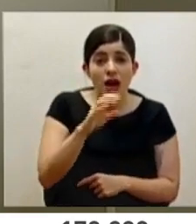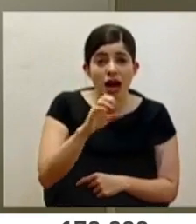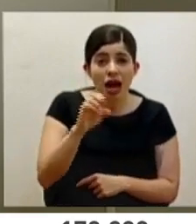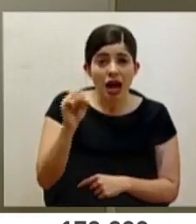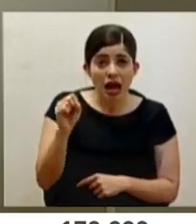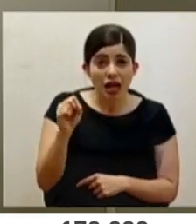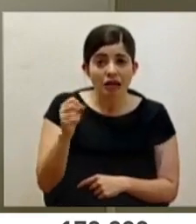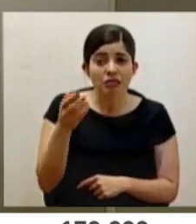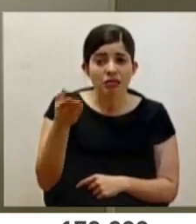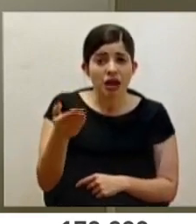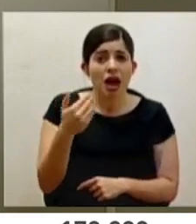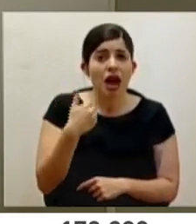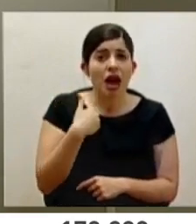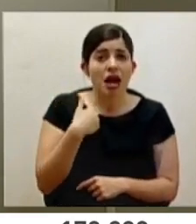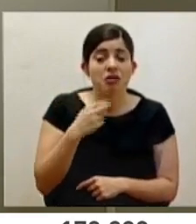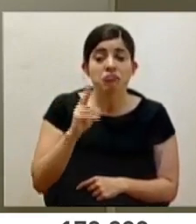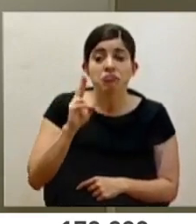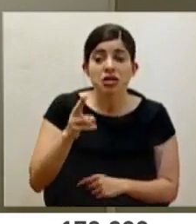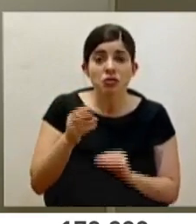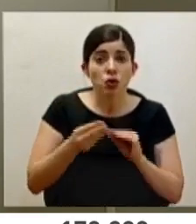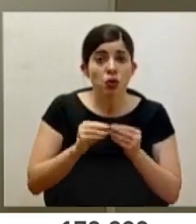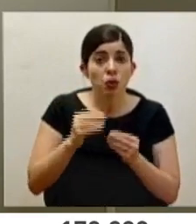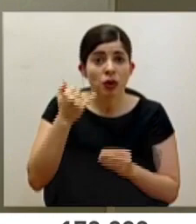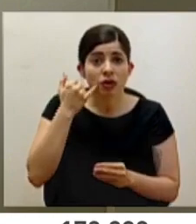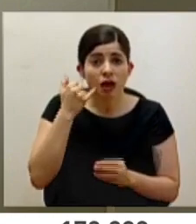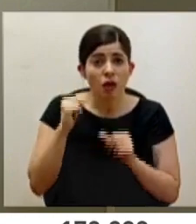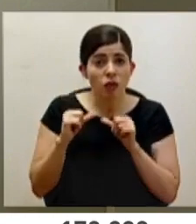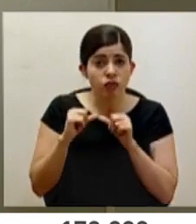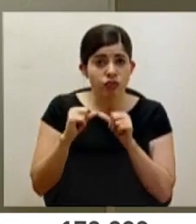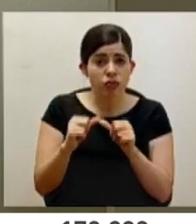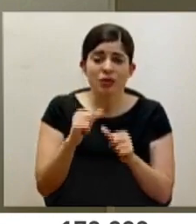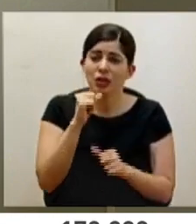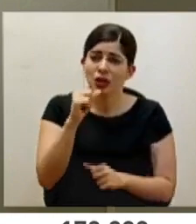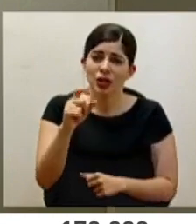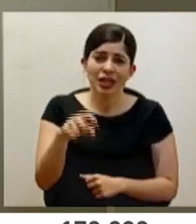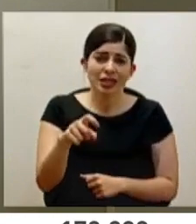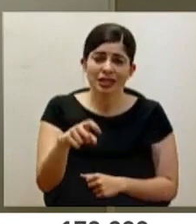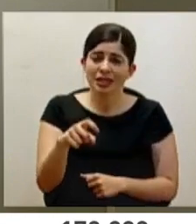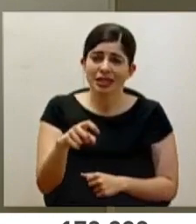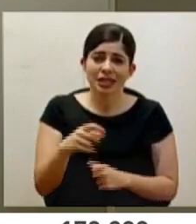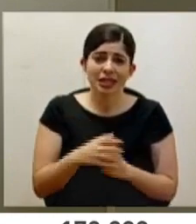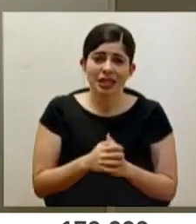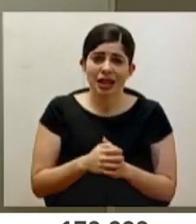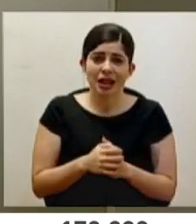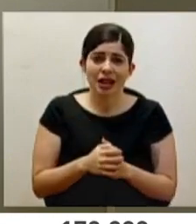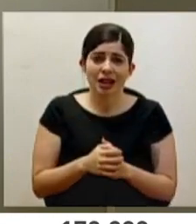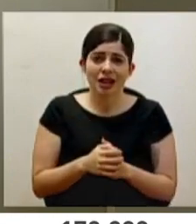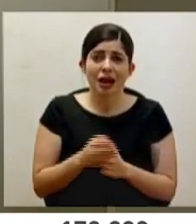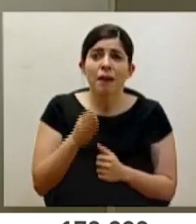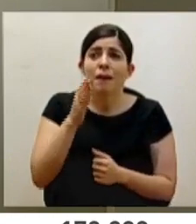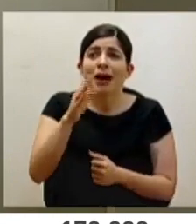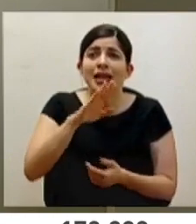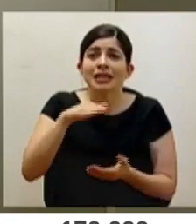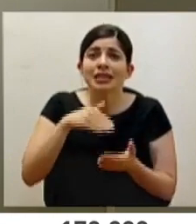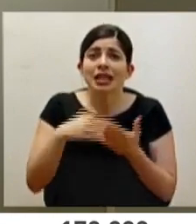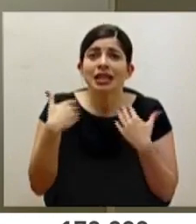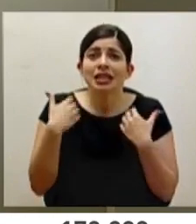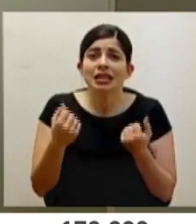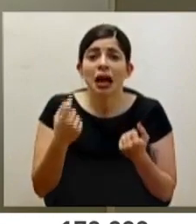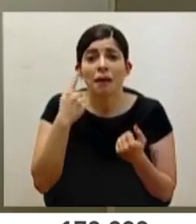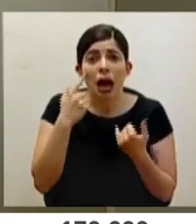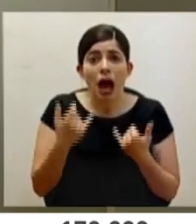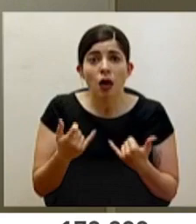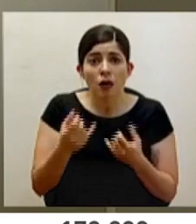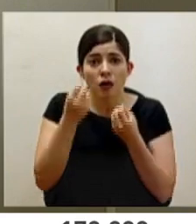este, y tienen el mismo número de teléfono que han mantenido siempre, no es necesario que, este, vayan a ningún centro de salud a